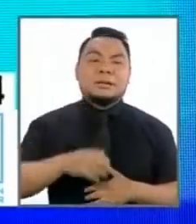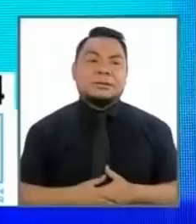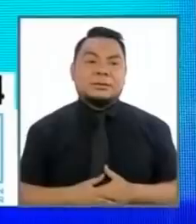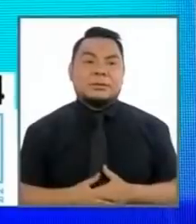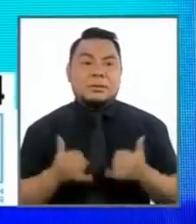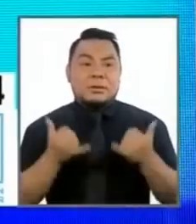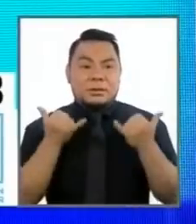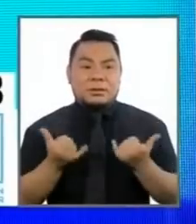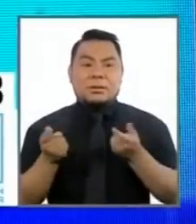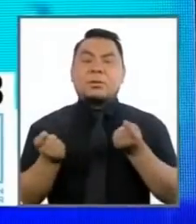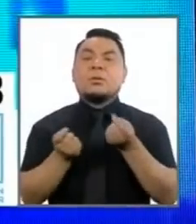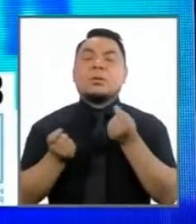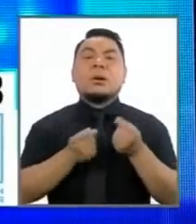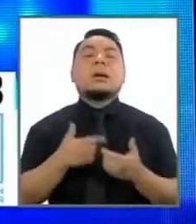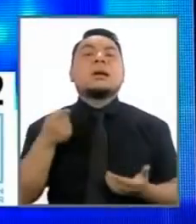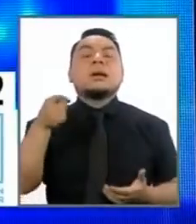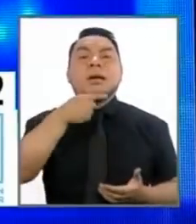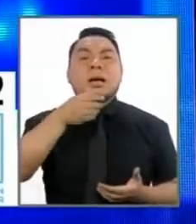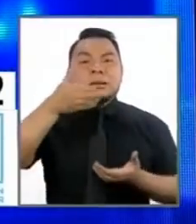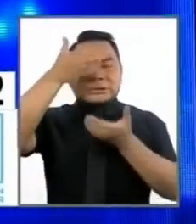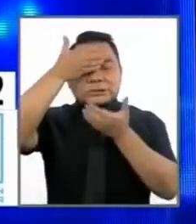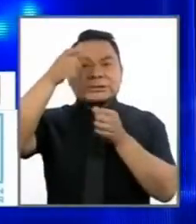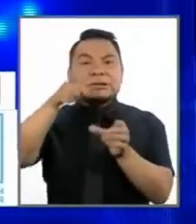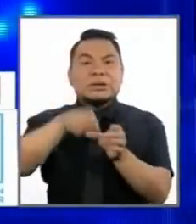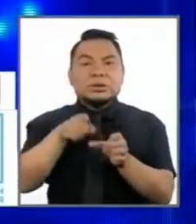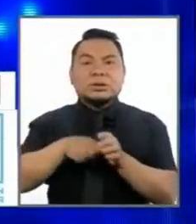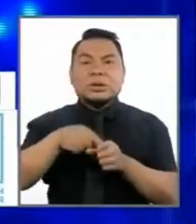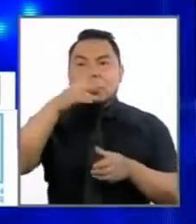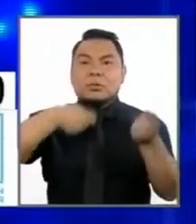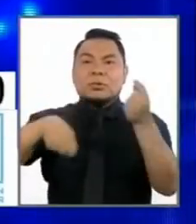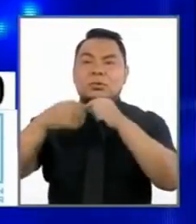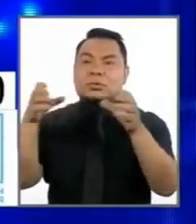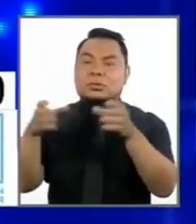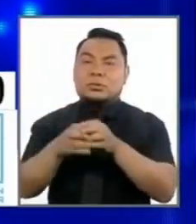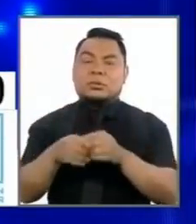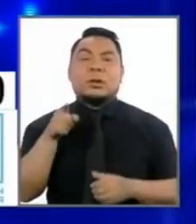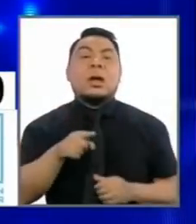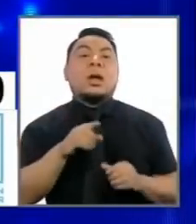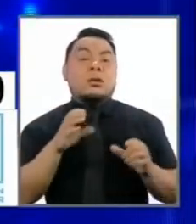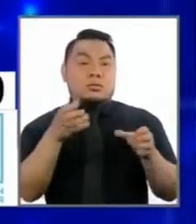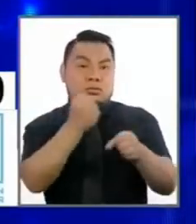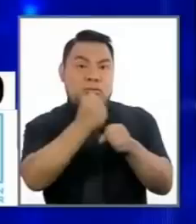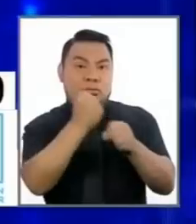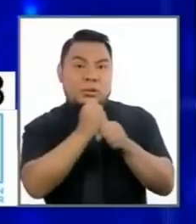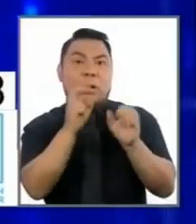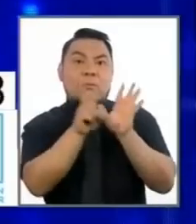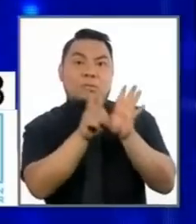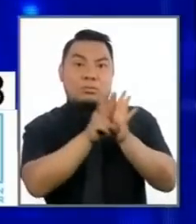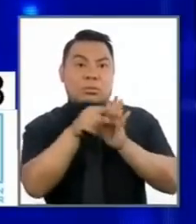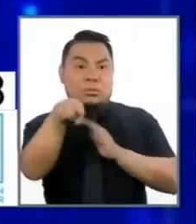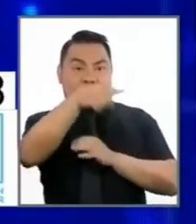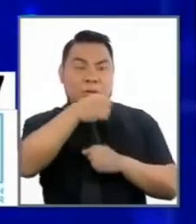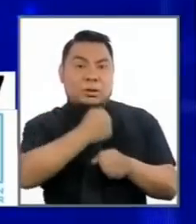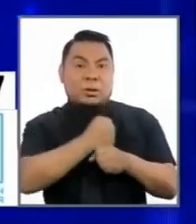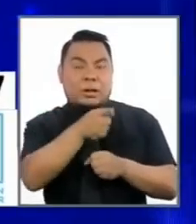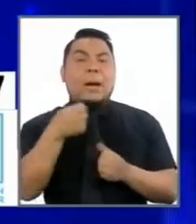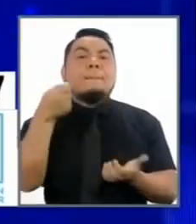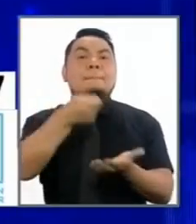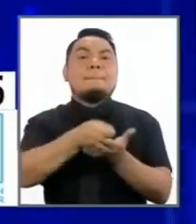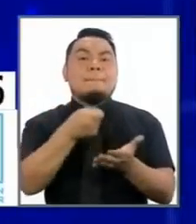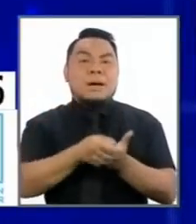actualmente dominada por terroristas y narcos. El ejercicio militar voluntario será pagado con un sueldo mínimo por mes.